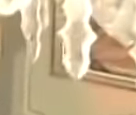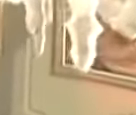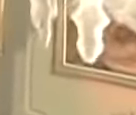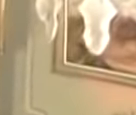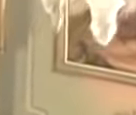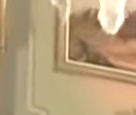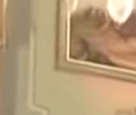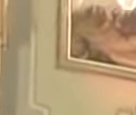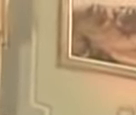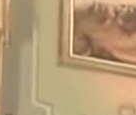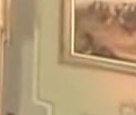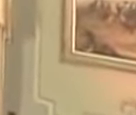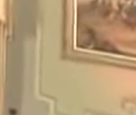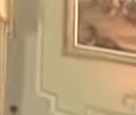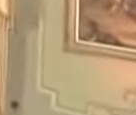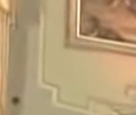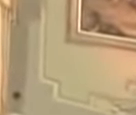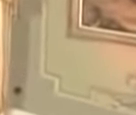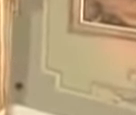misión cumplida Chino